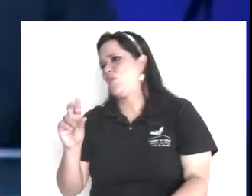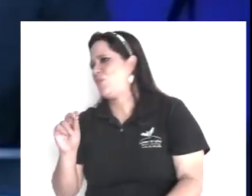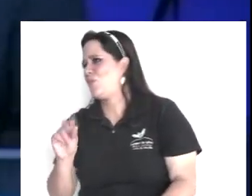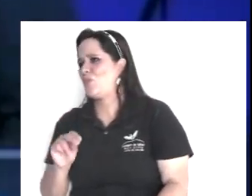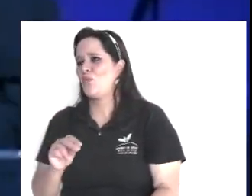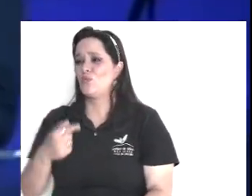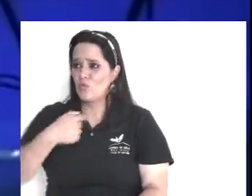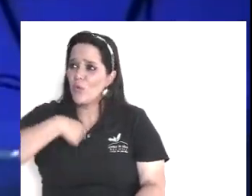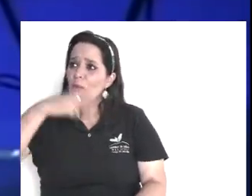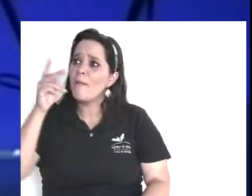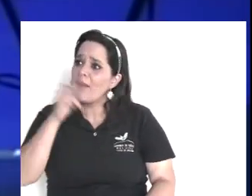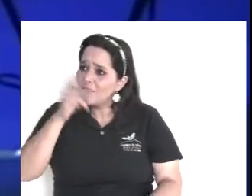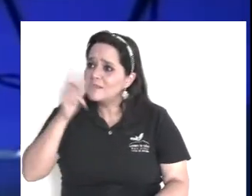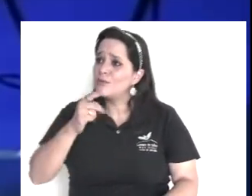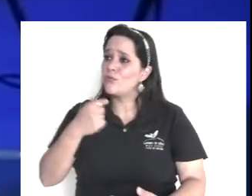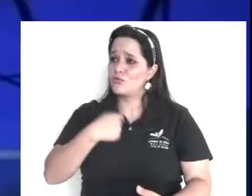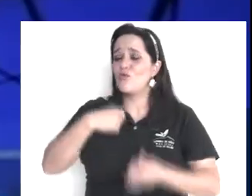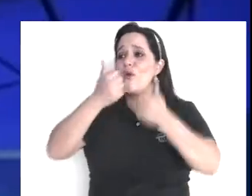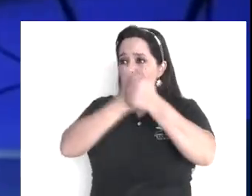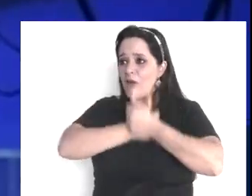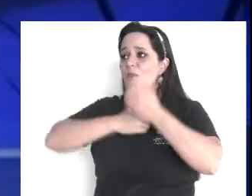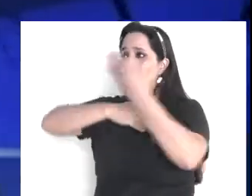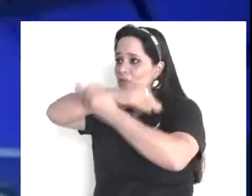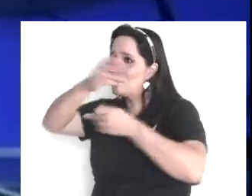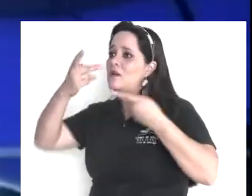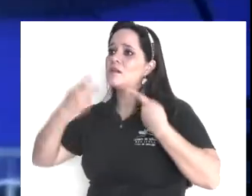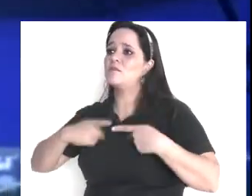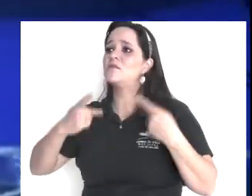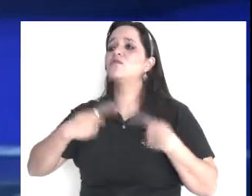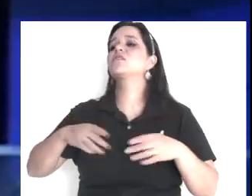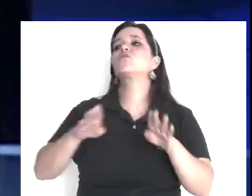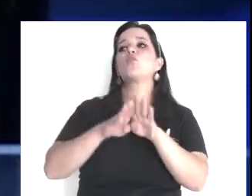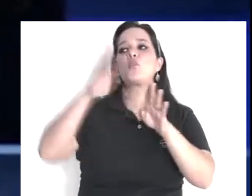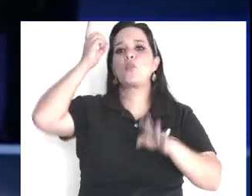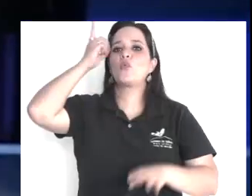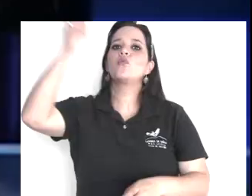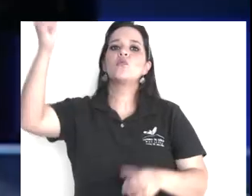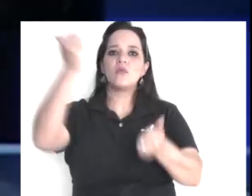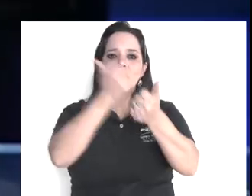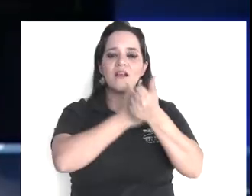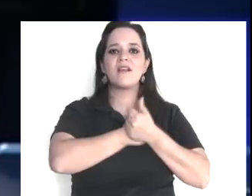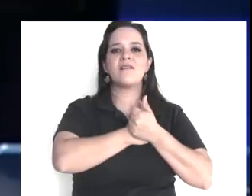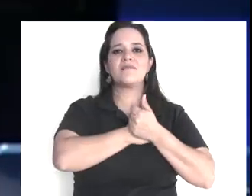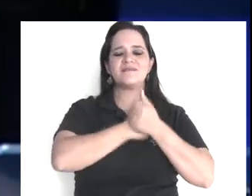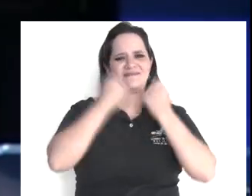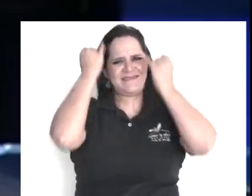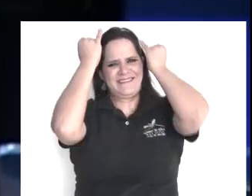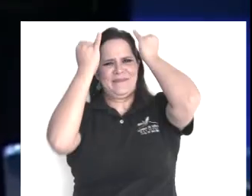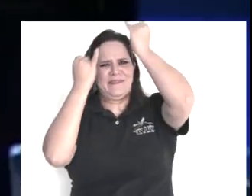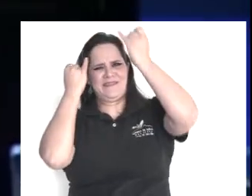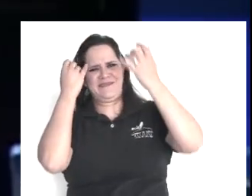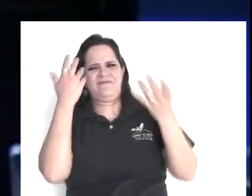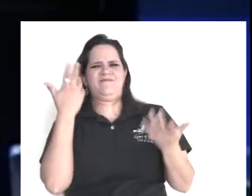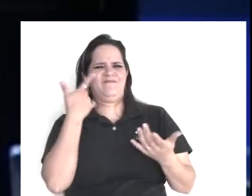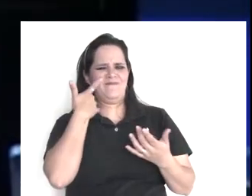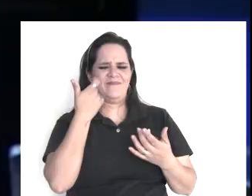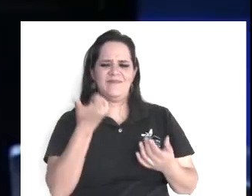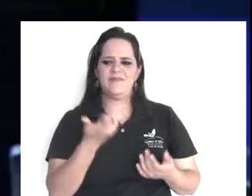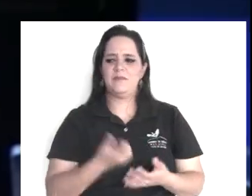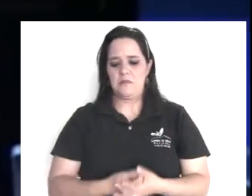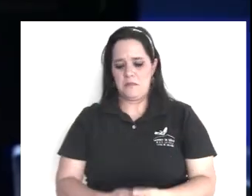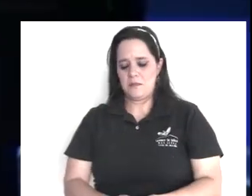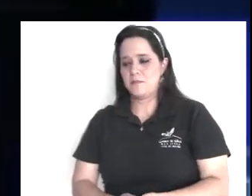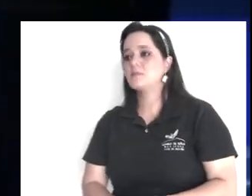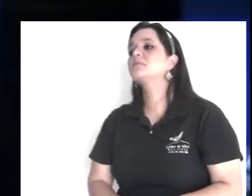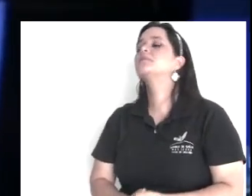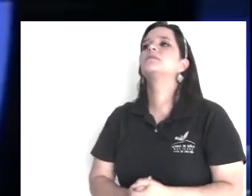ahora, si esto hubiera trascendido, no, no, no, hubiera sobrado, el que, el que dijera, no, yo siempre